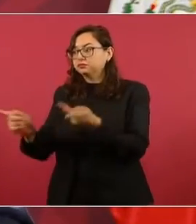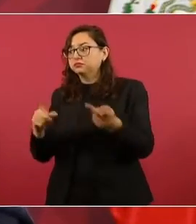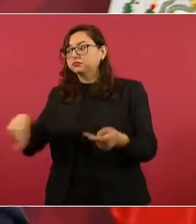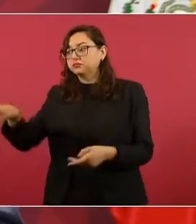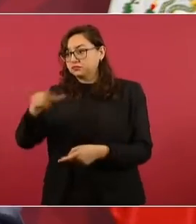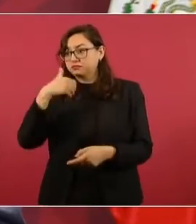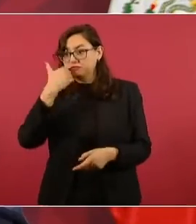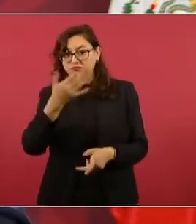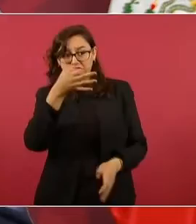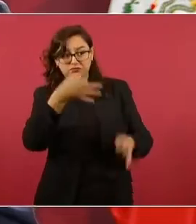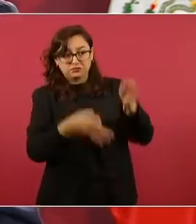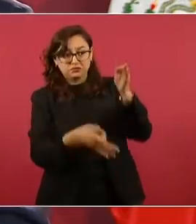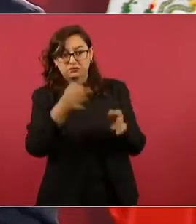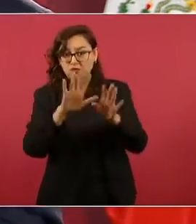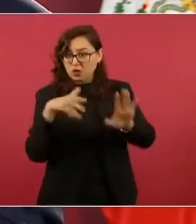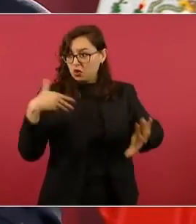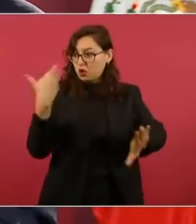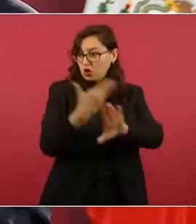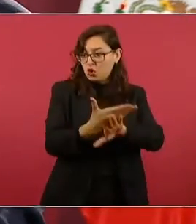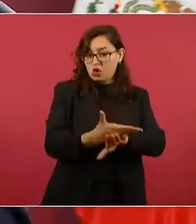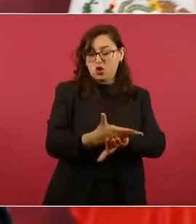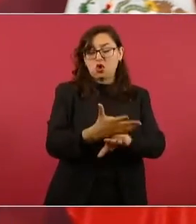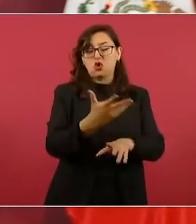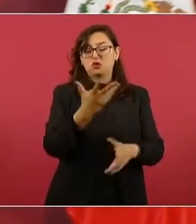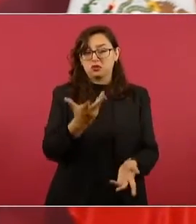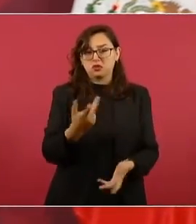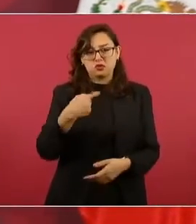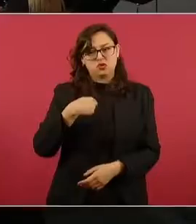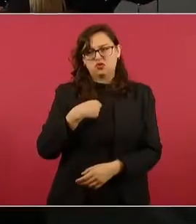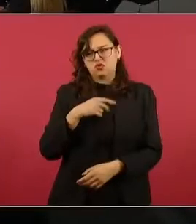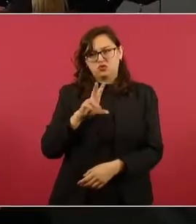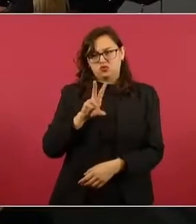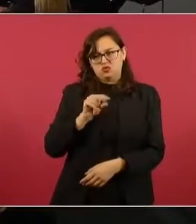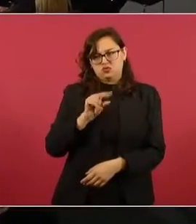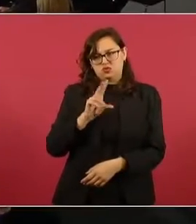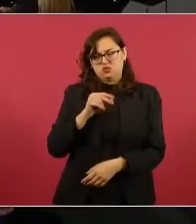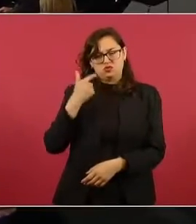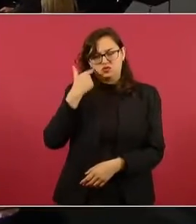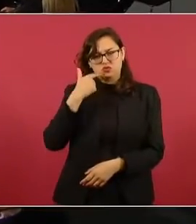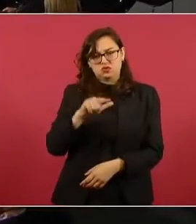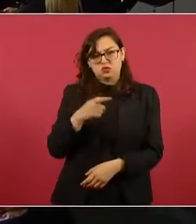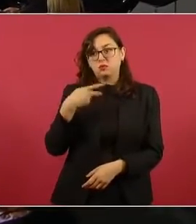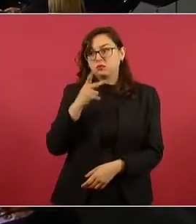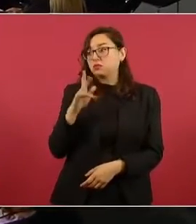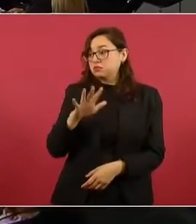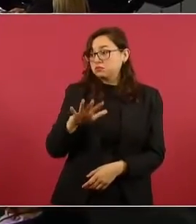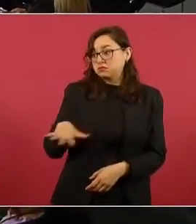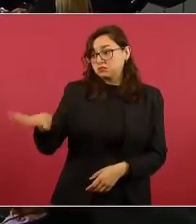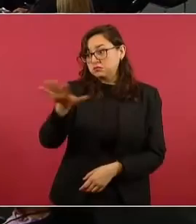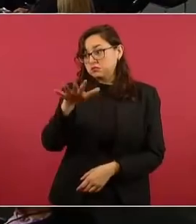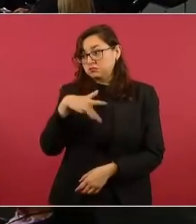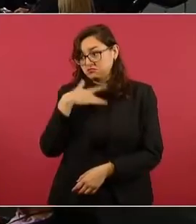pero que iba yo a respetar la decisión del pueblo.